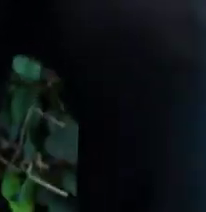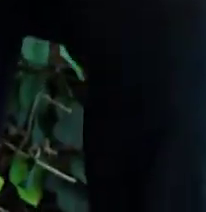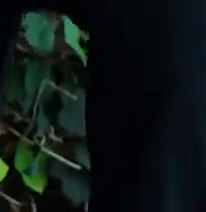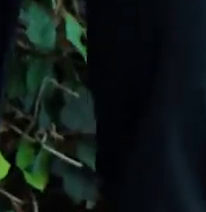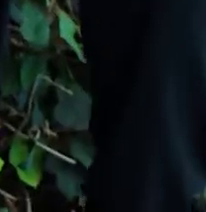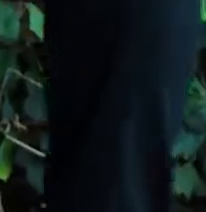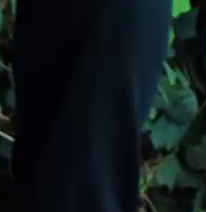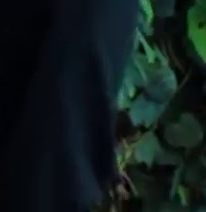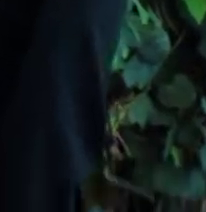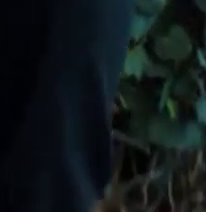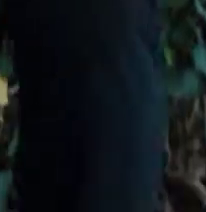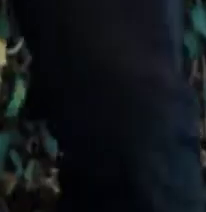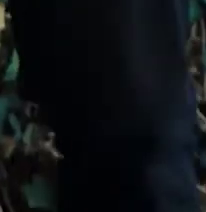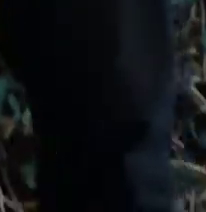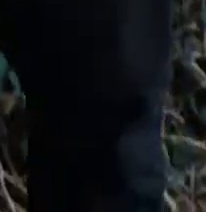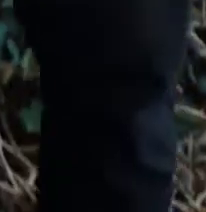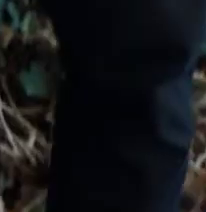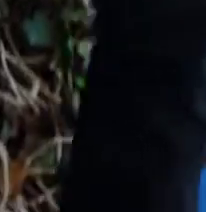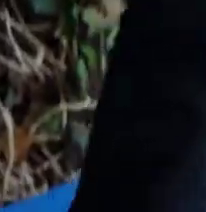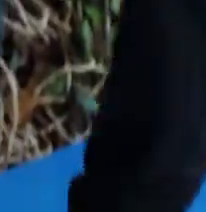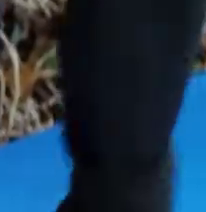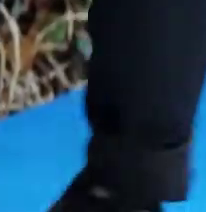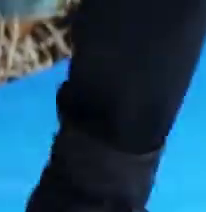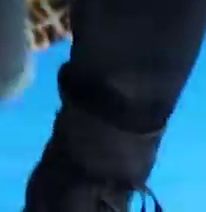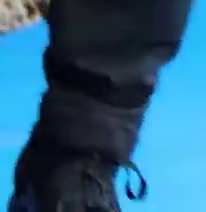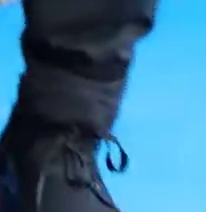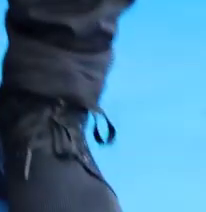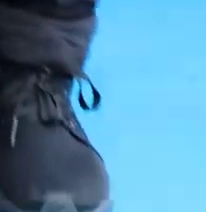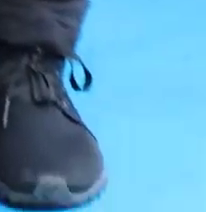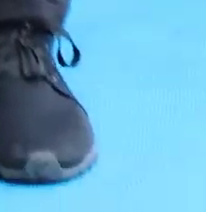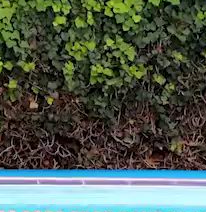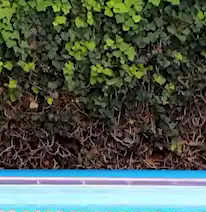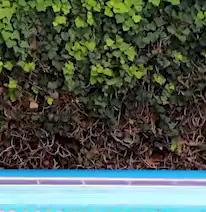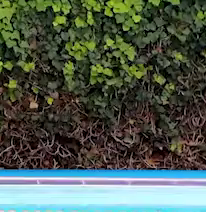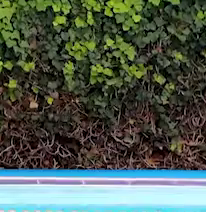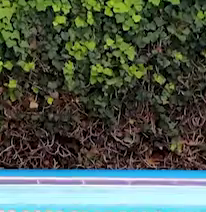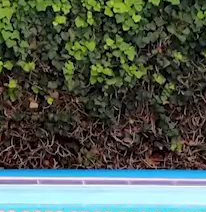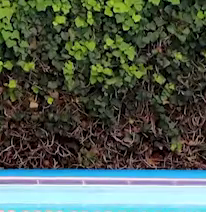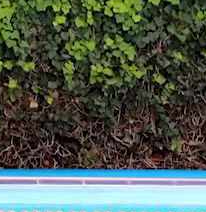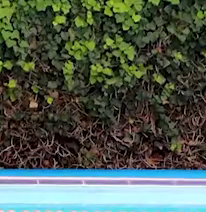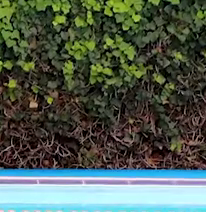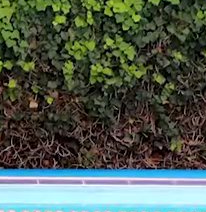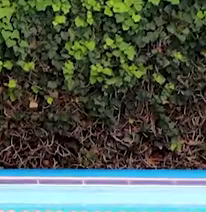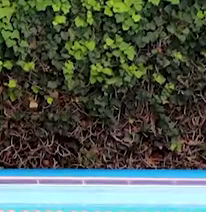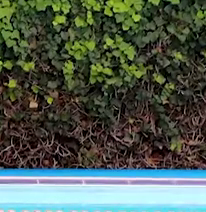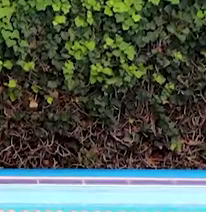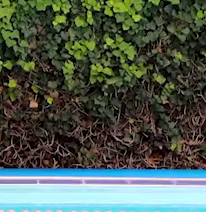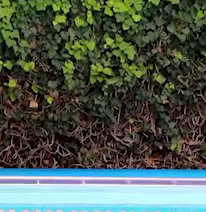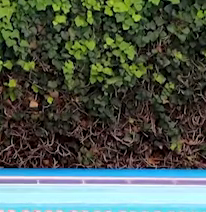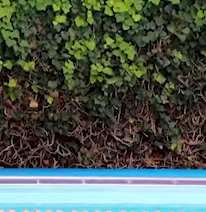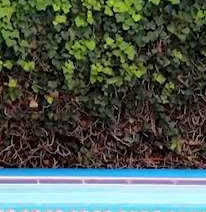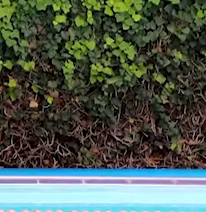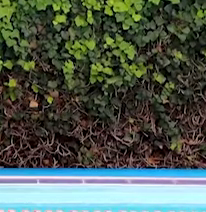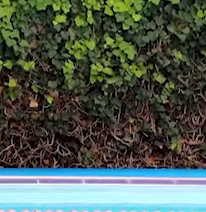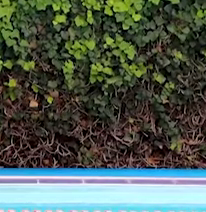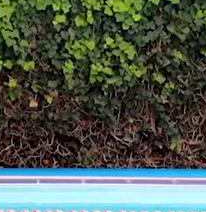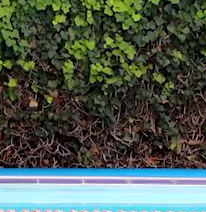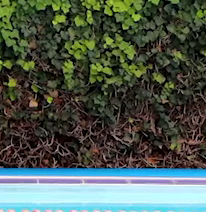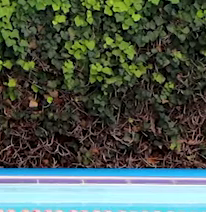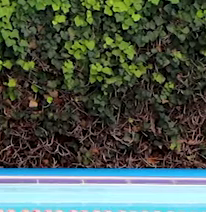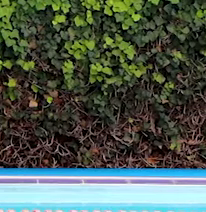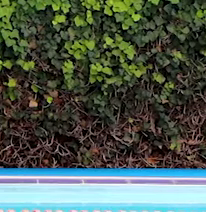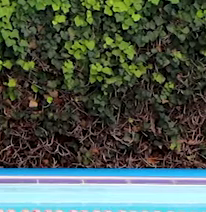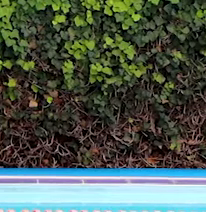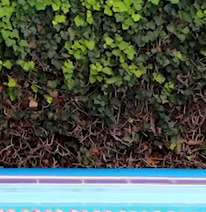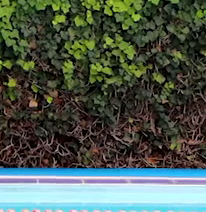y elevamos talón. Derecha y elevamos talón. Un poco